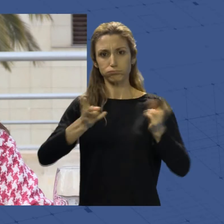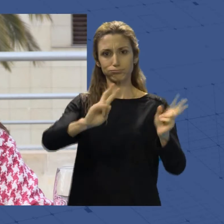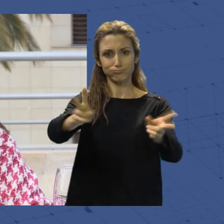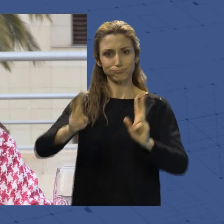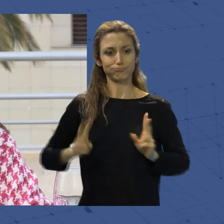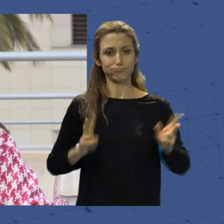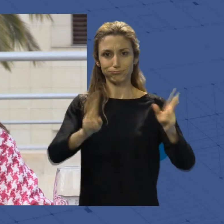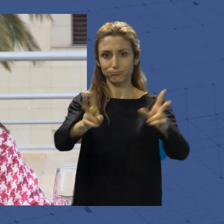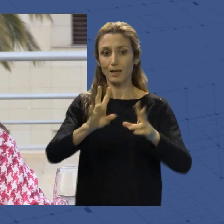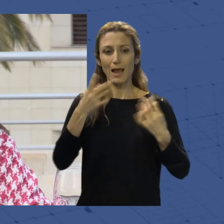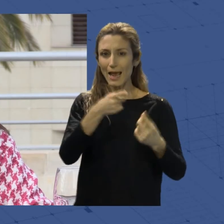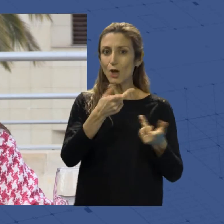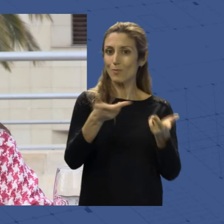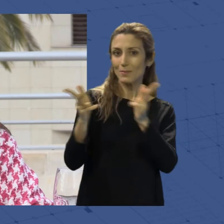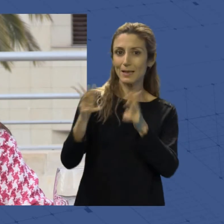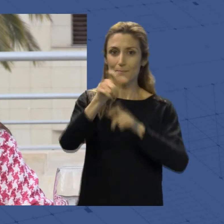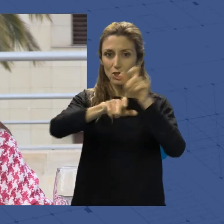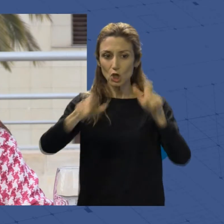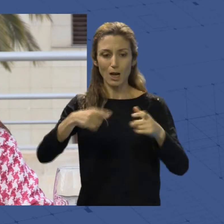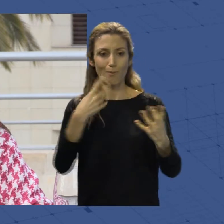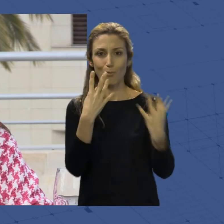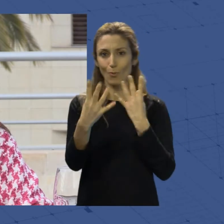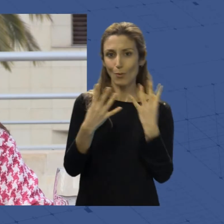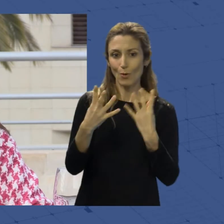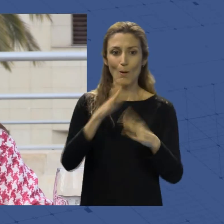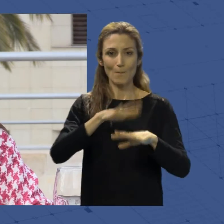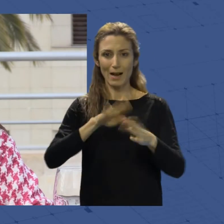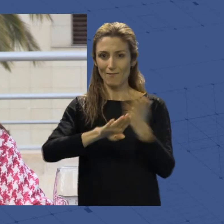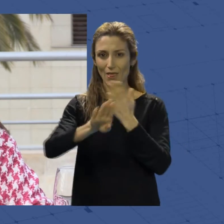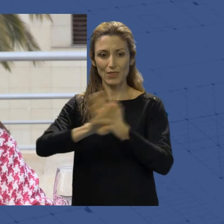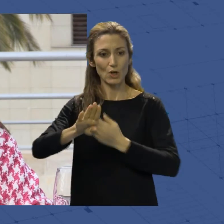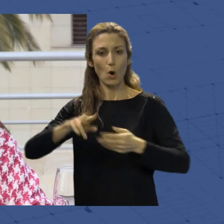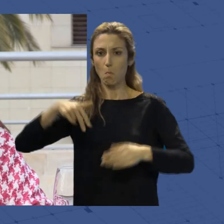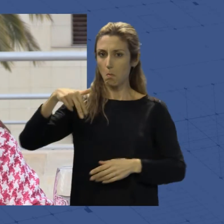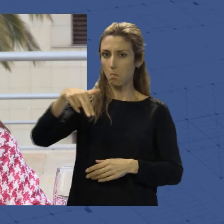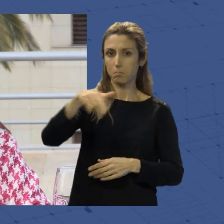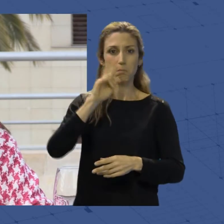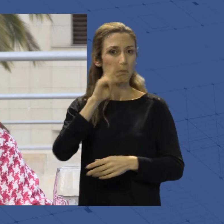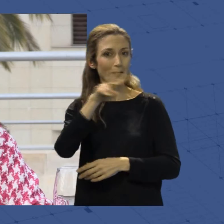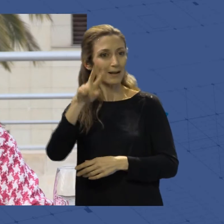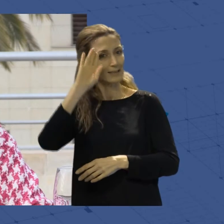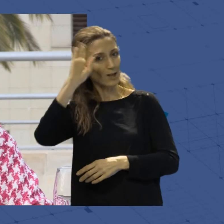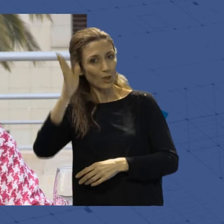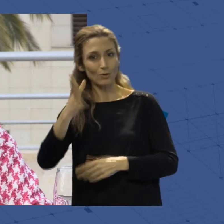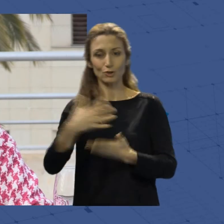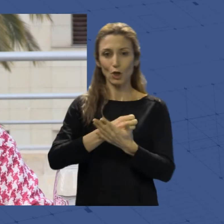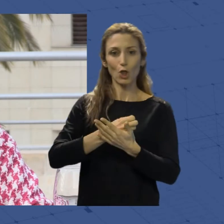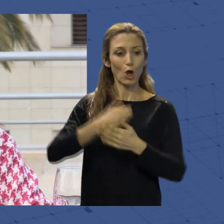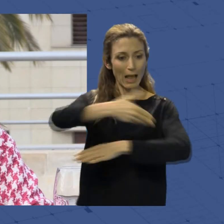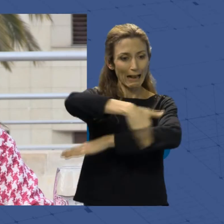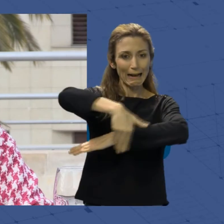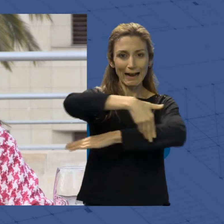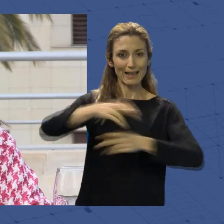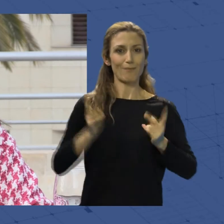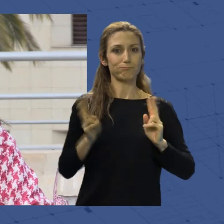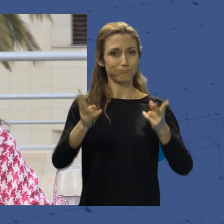ciudades, que los ciudadanos, que los vecinos caminemos por las calles, que salgamos, que mantengamos las calles llenas de